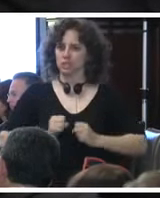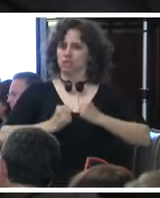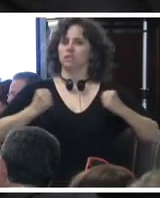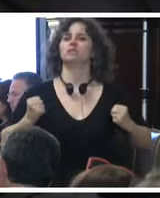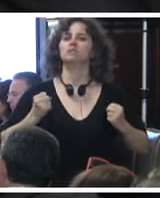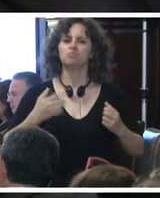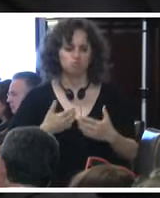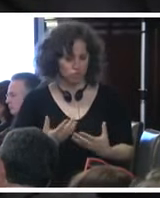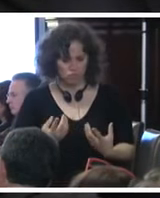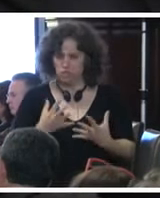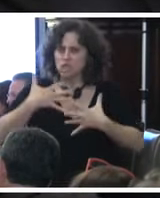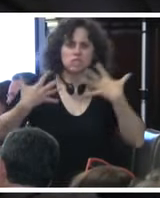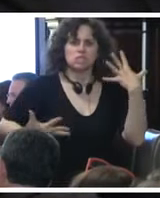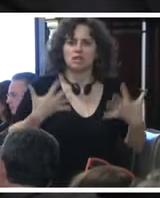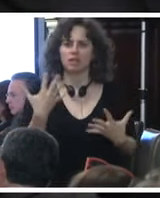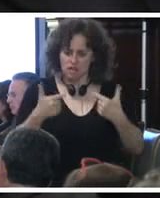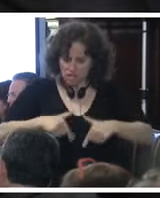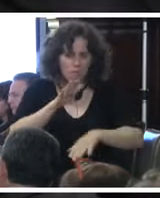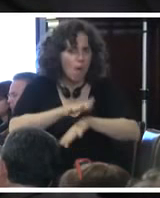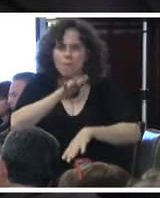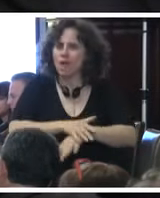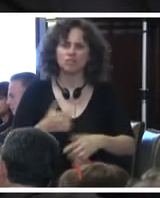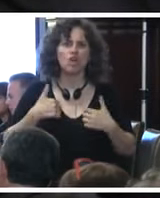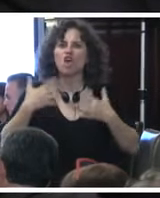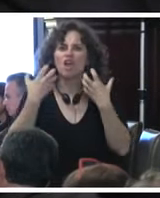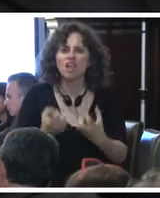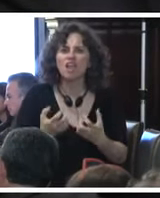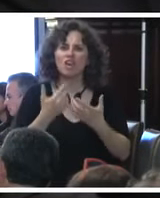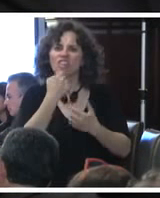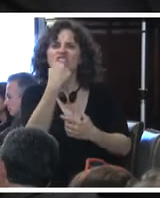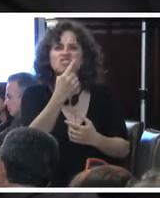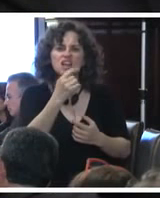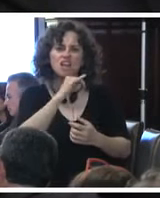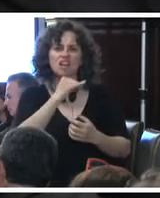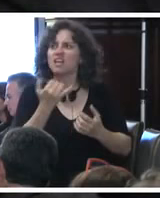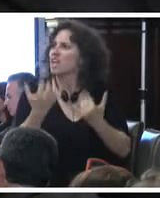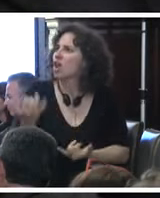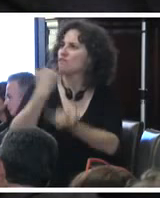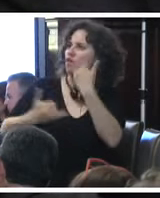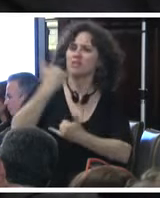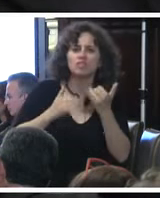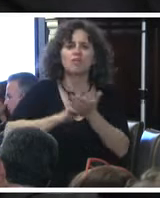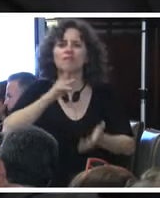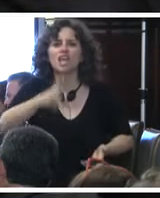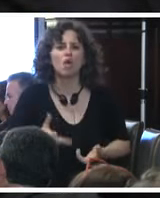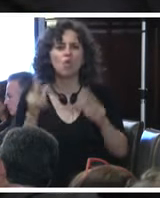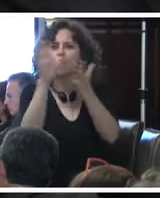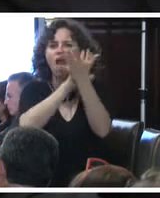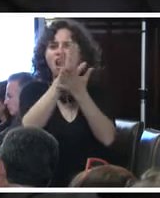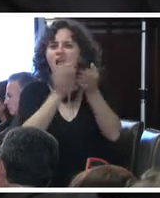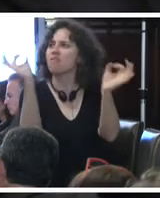con mucha desesperación, que yo ya quiero tener una noticia de mi hijo y no hay nada.